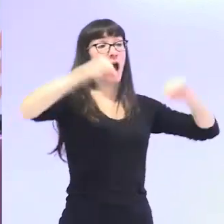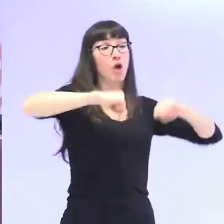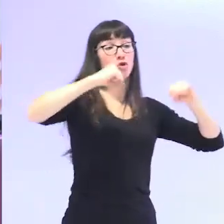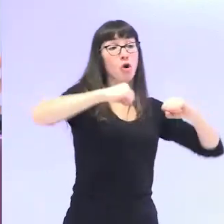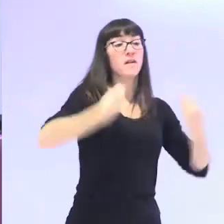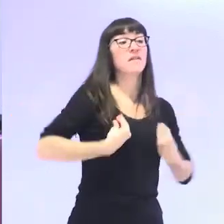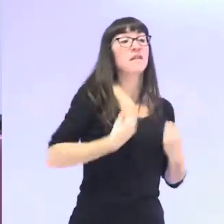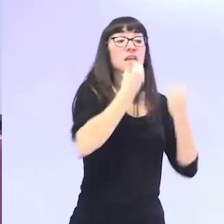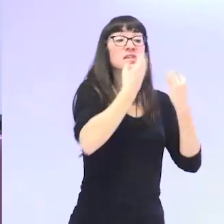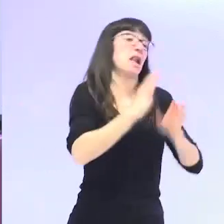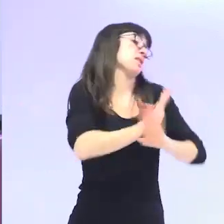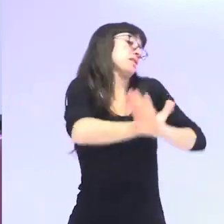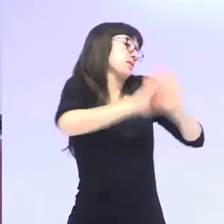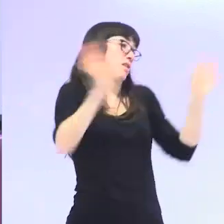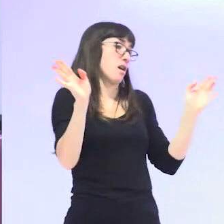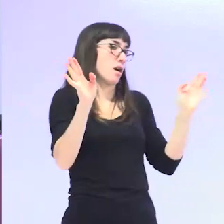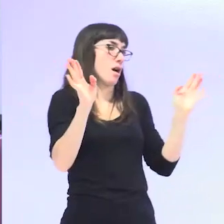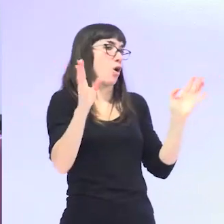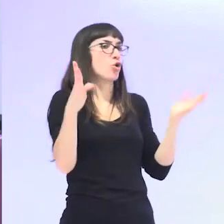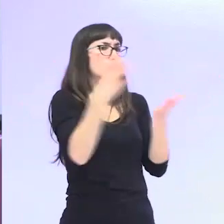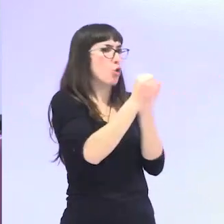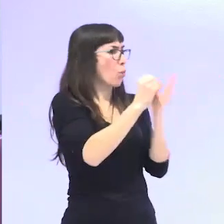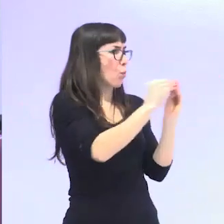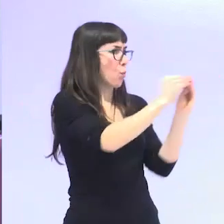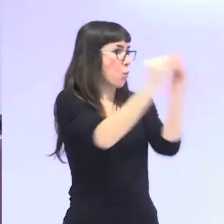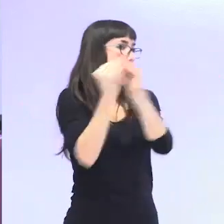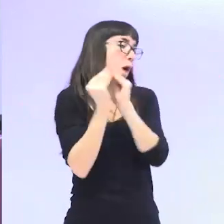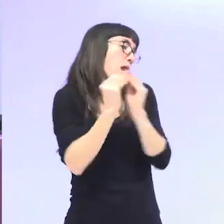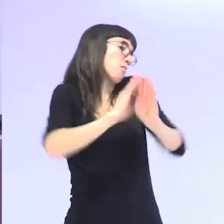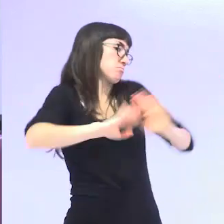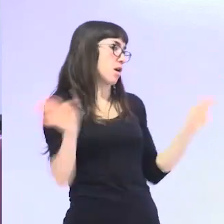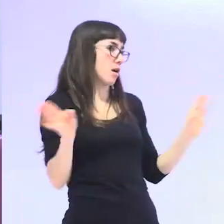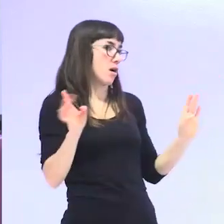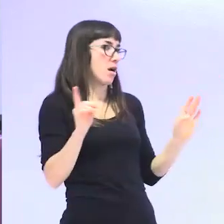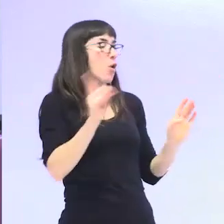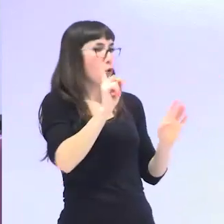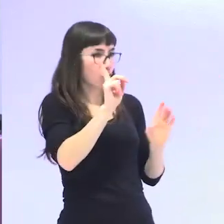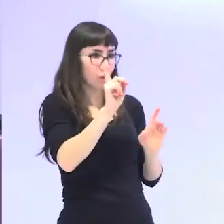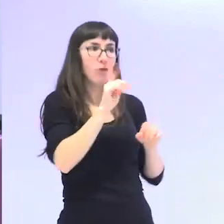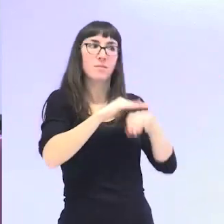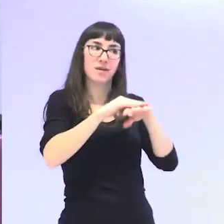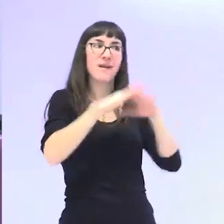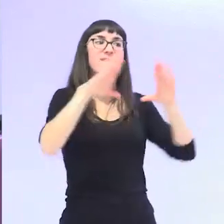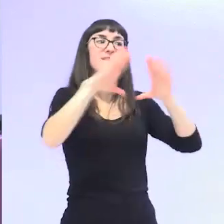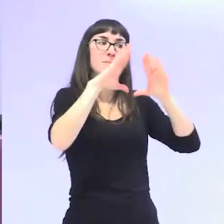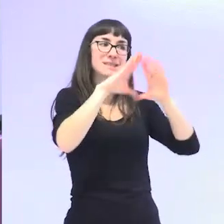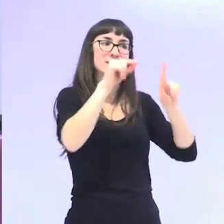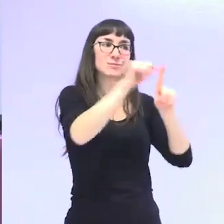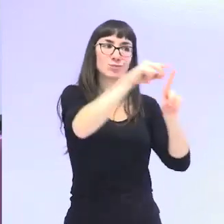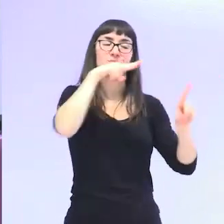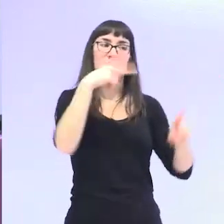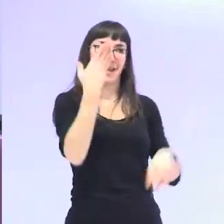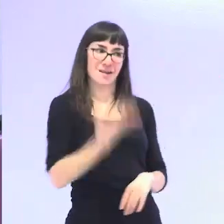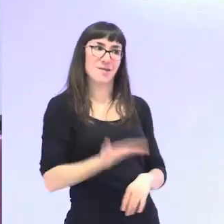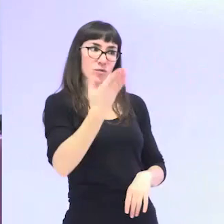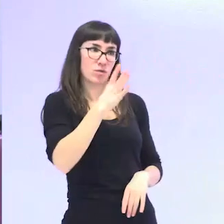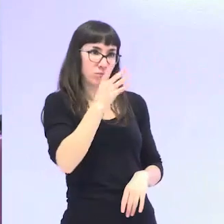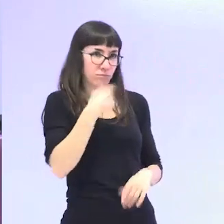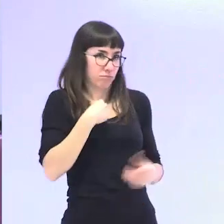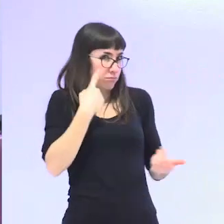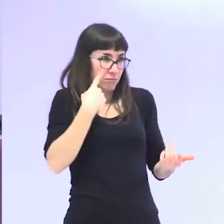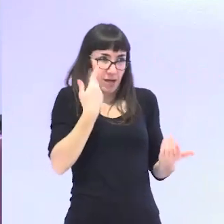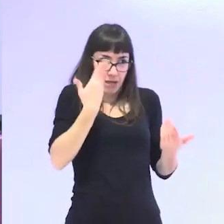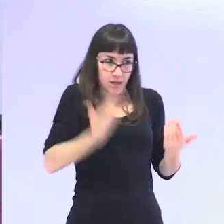todas fueran iguales, era suficiente, que no había que aplicar una perspectiva feminista. A mí me parecía imposible no hacerlo,